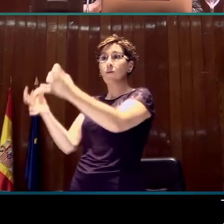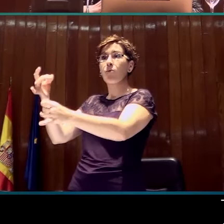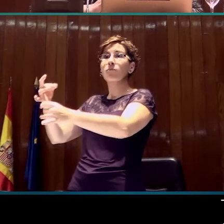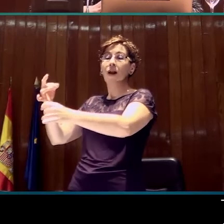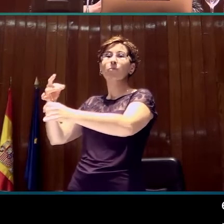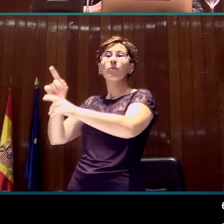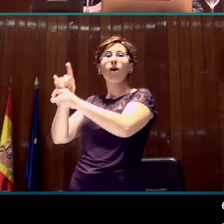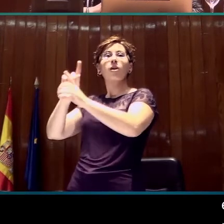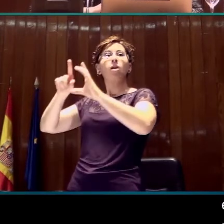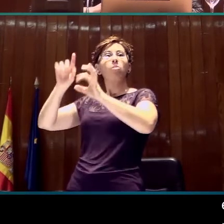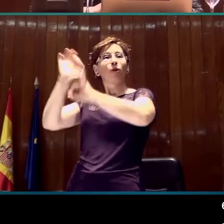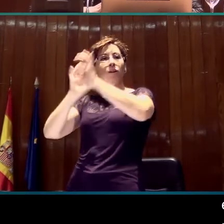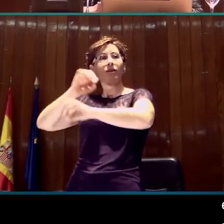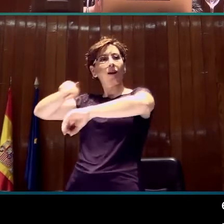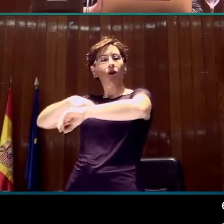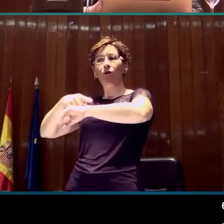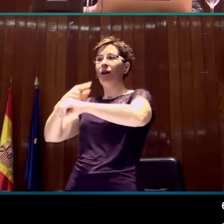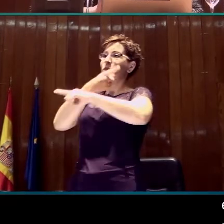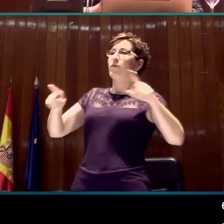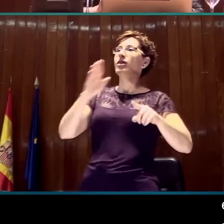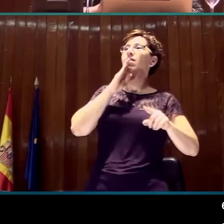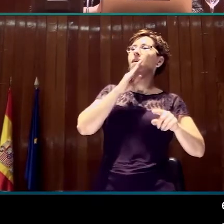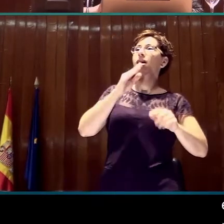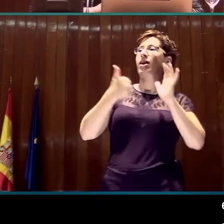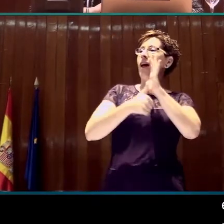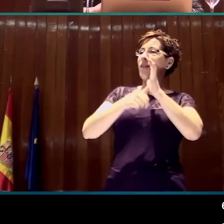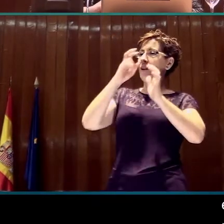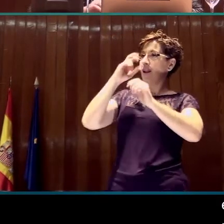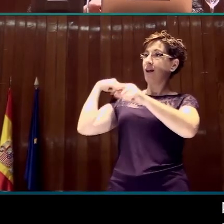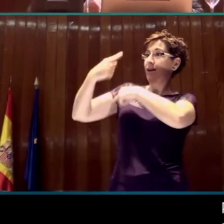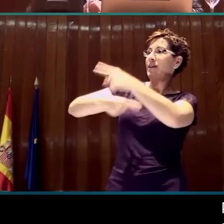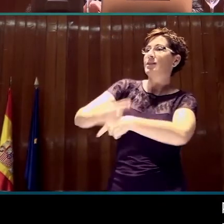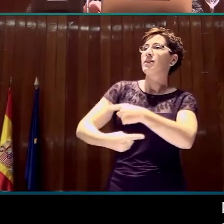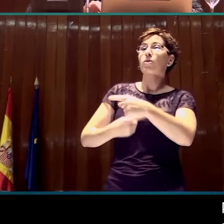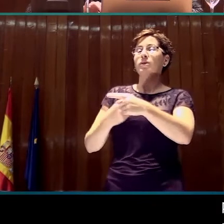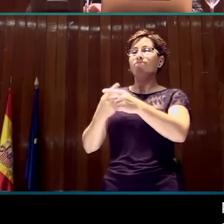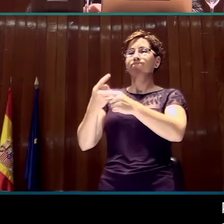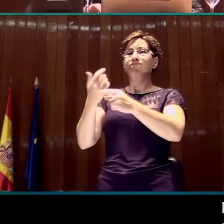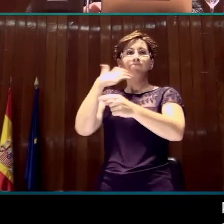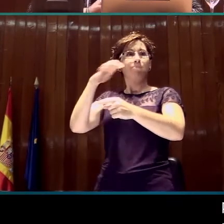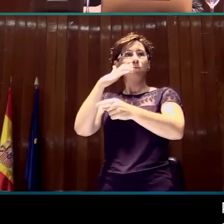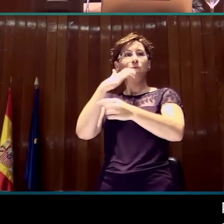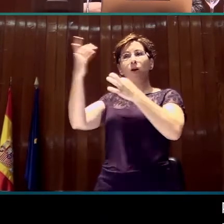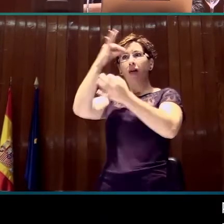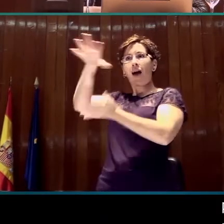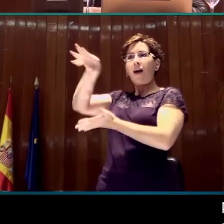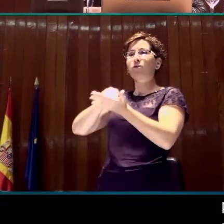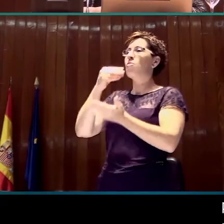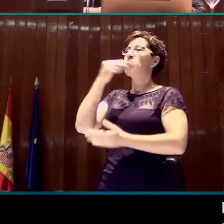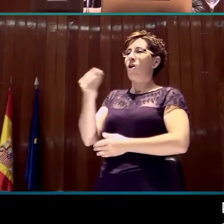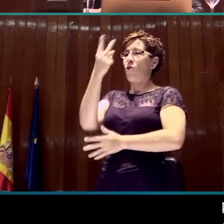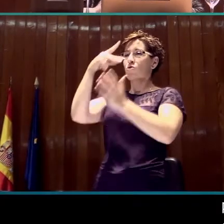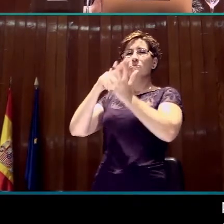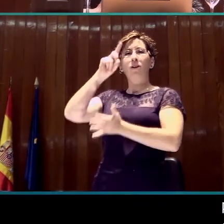cadenas que contemplaba ya con anterioridad la ley, se ha decidido excluir 2012 del análisis. Pero el